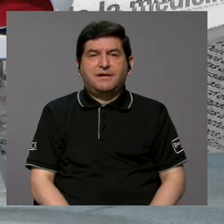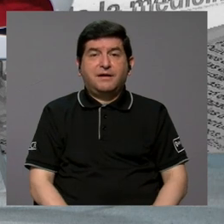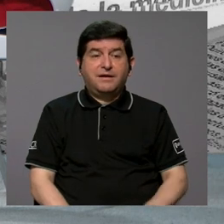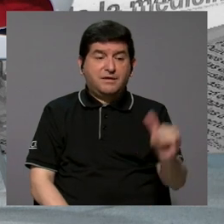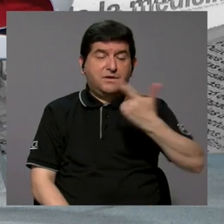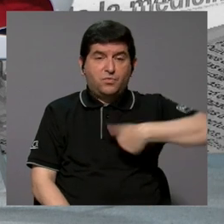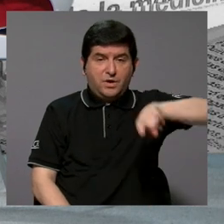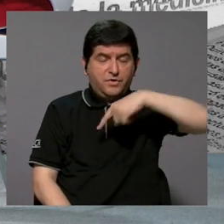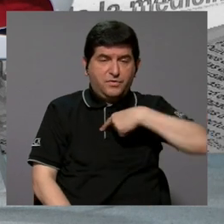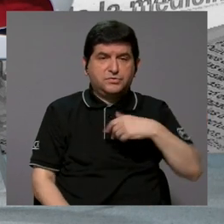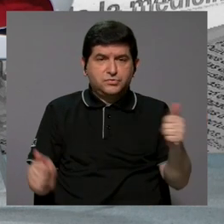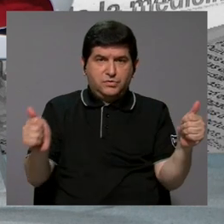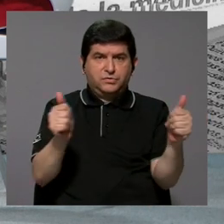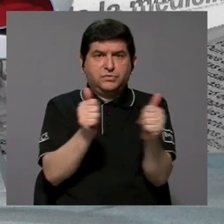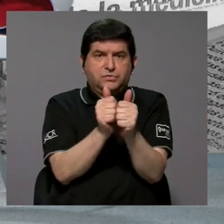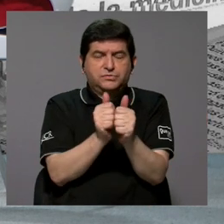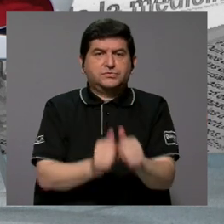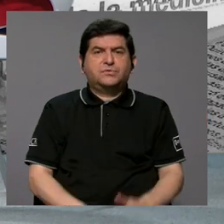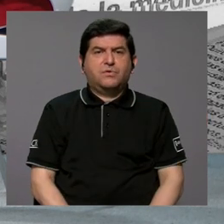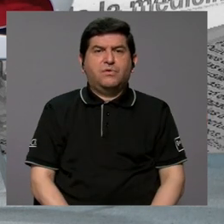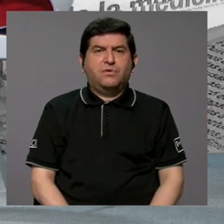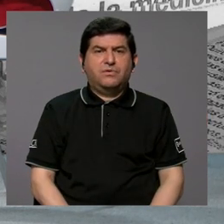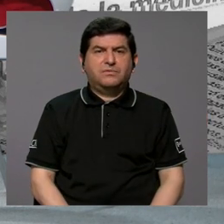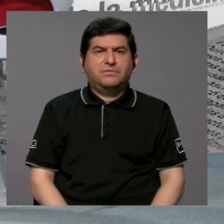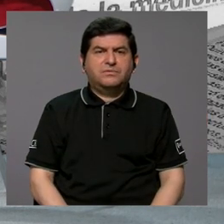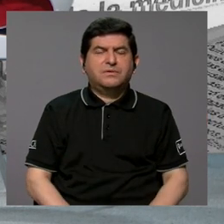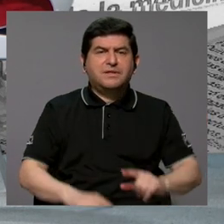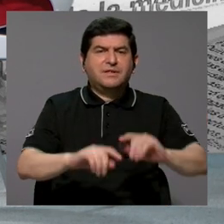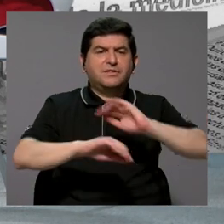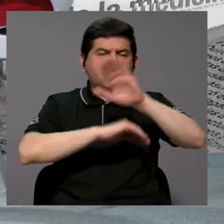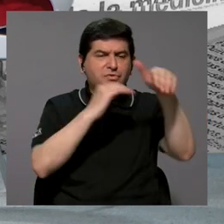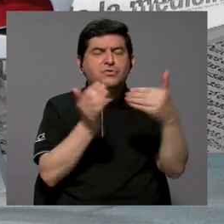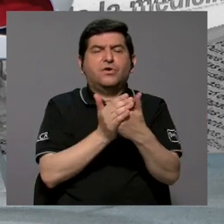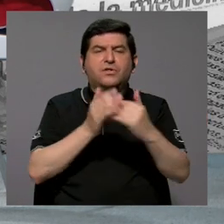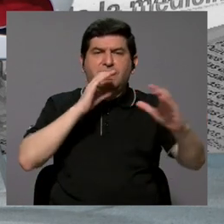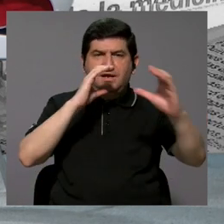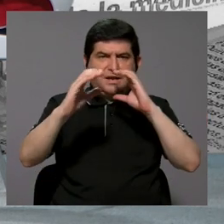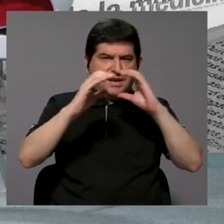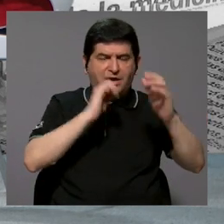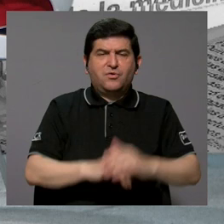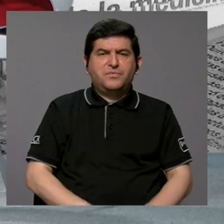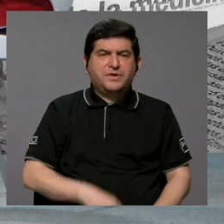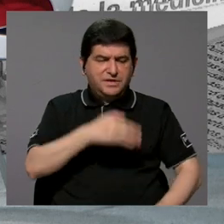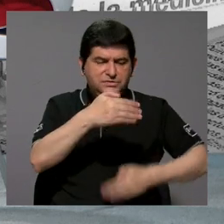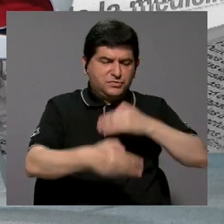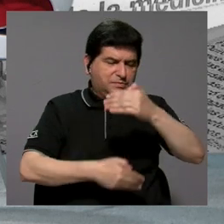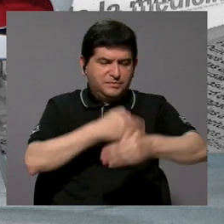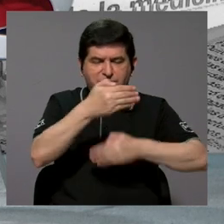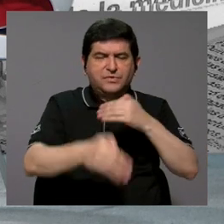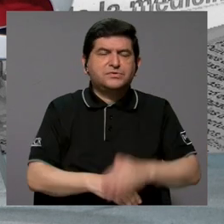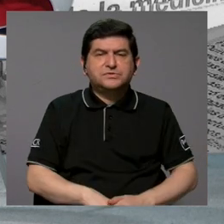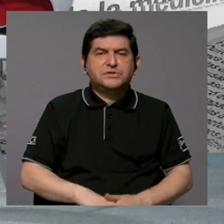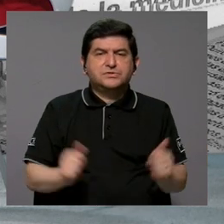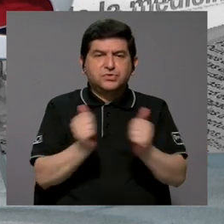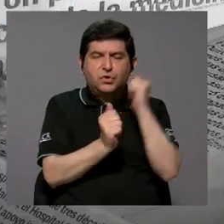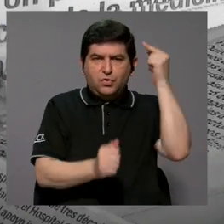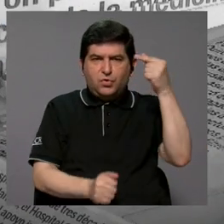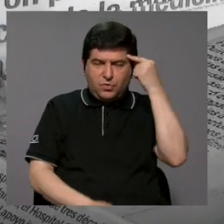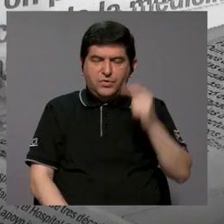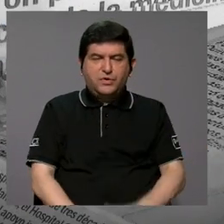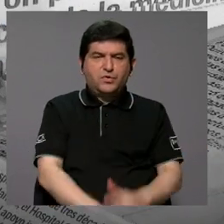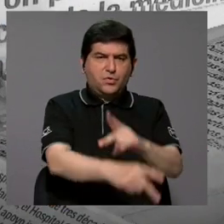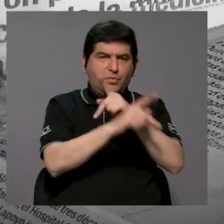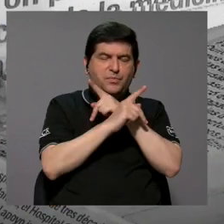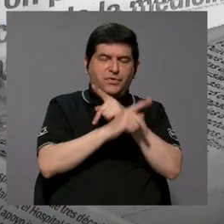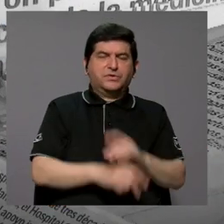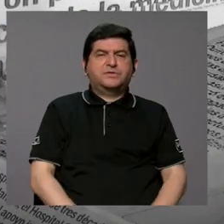conversaciones que también tenemos junto con toda esta comunicación que se va a dar con el gobierno. Protección